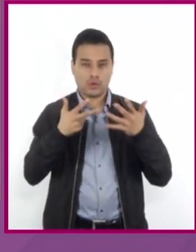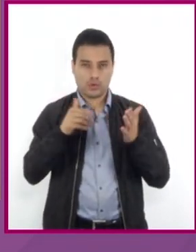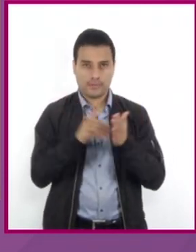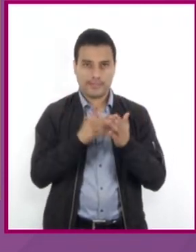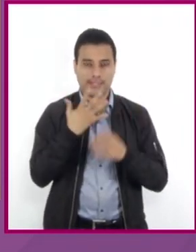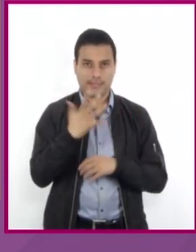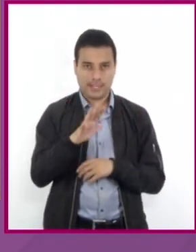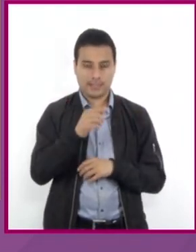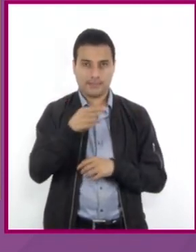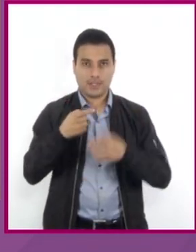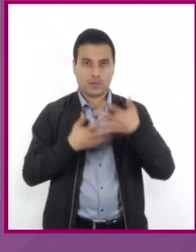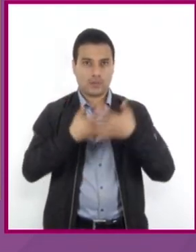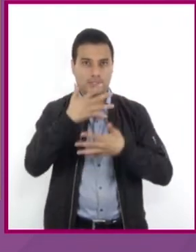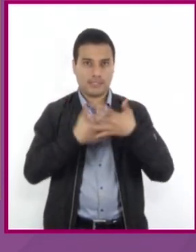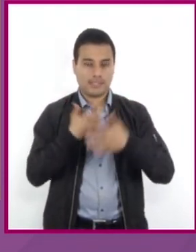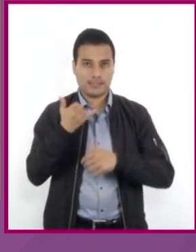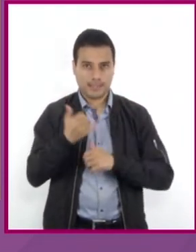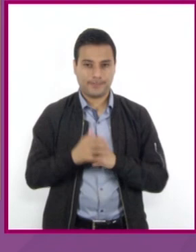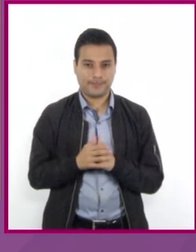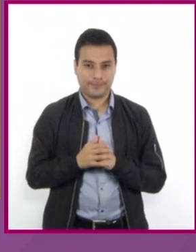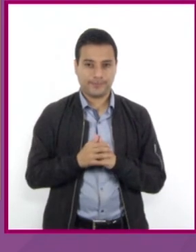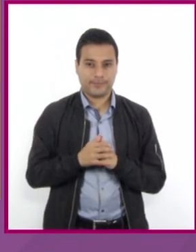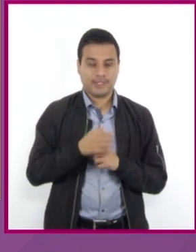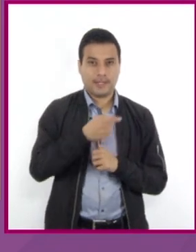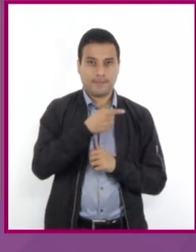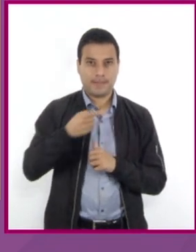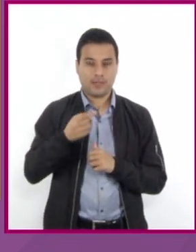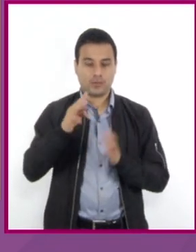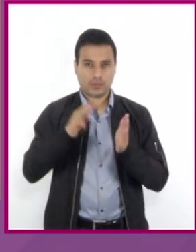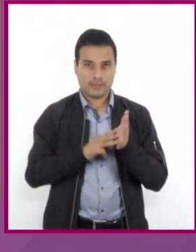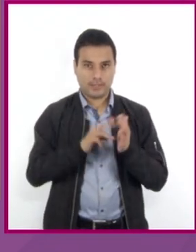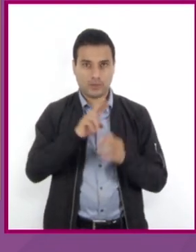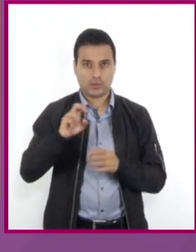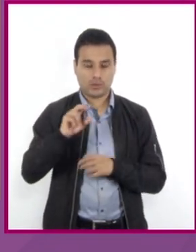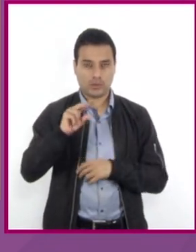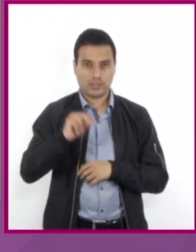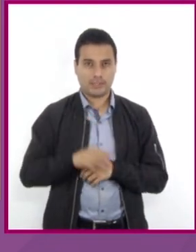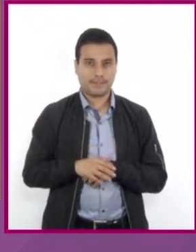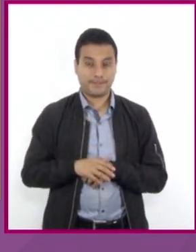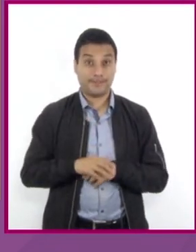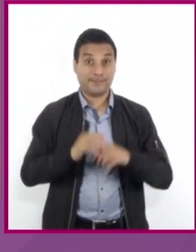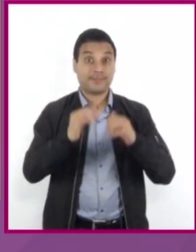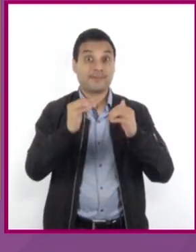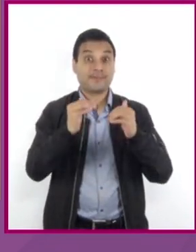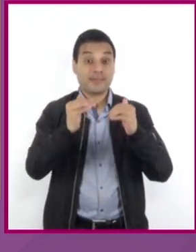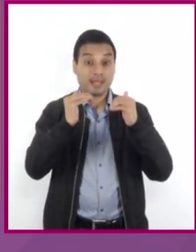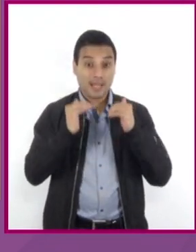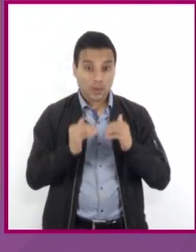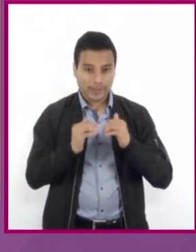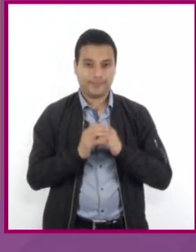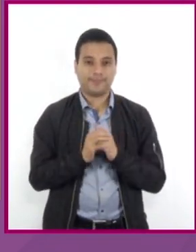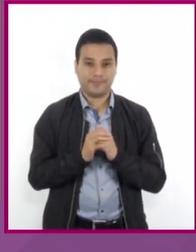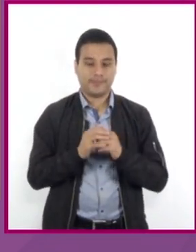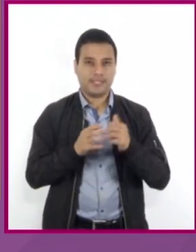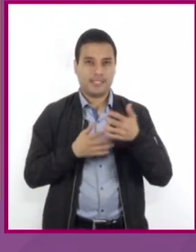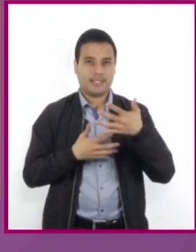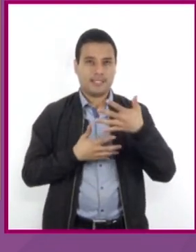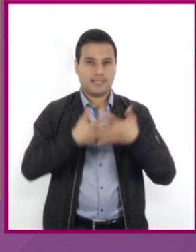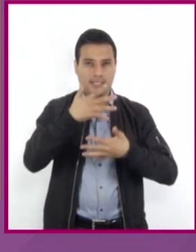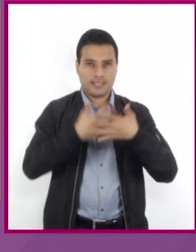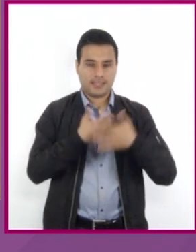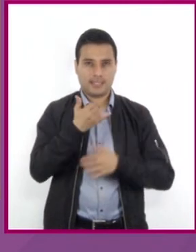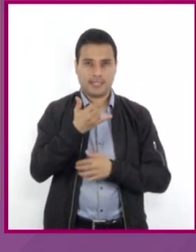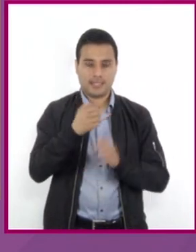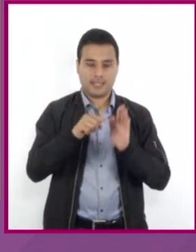menos 15Y menos 3280 ahora podemos cancelar 15Y negativo